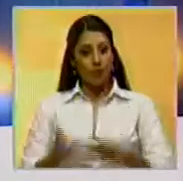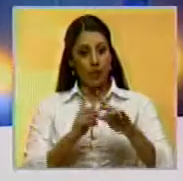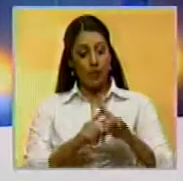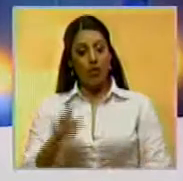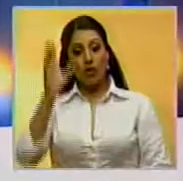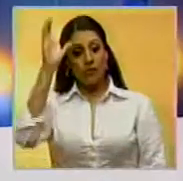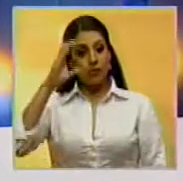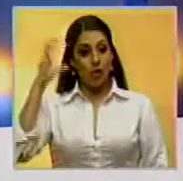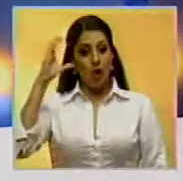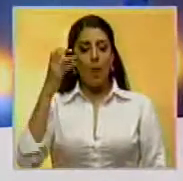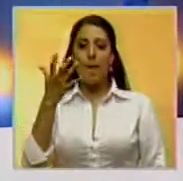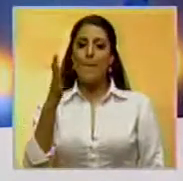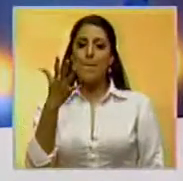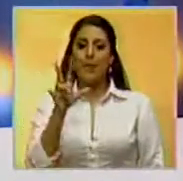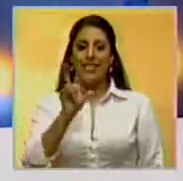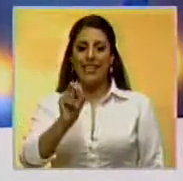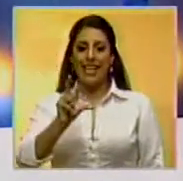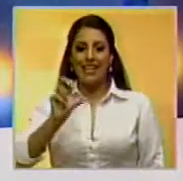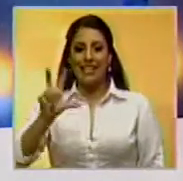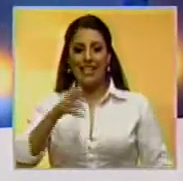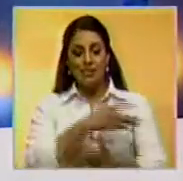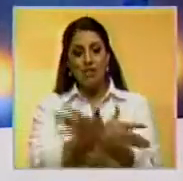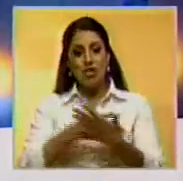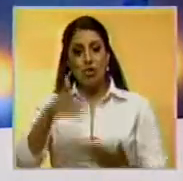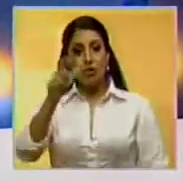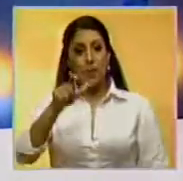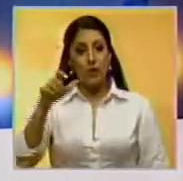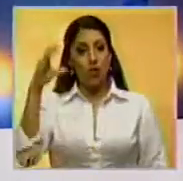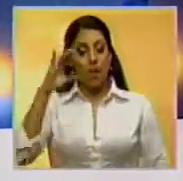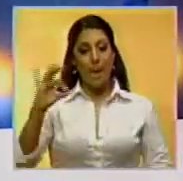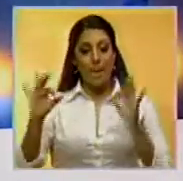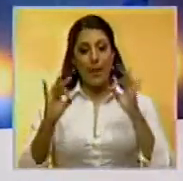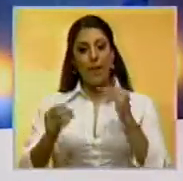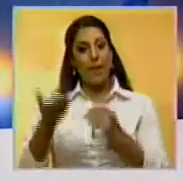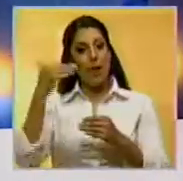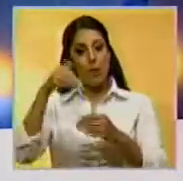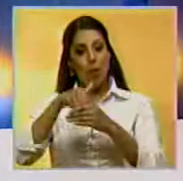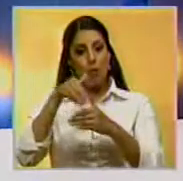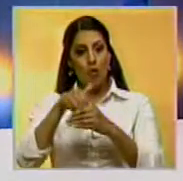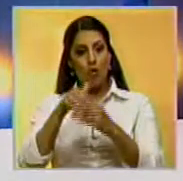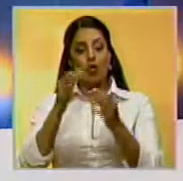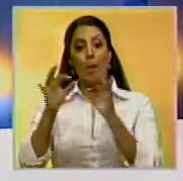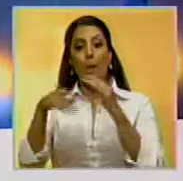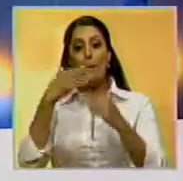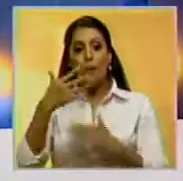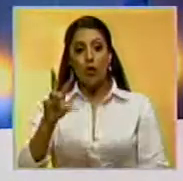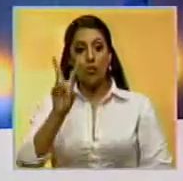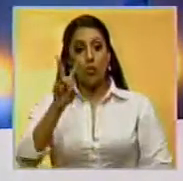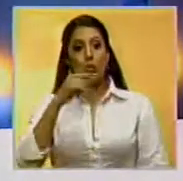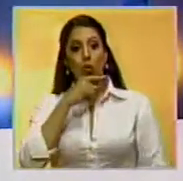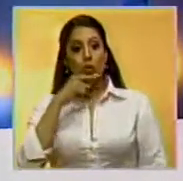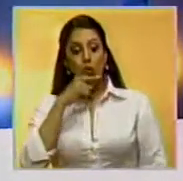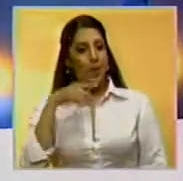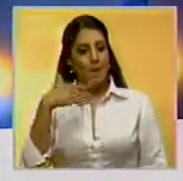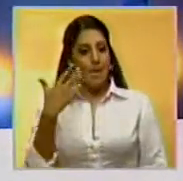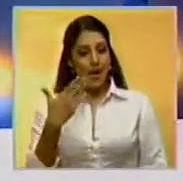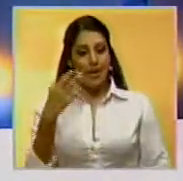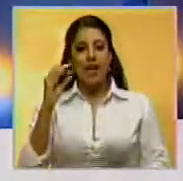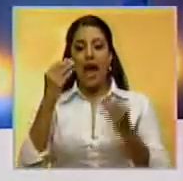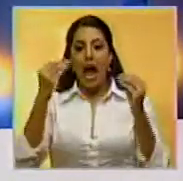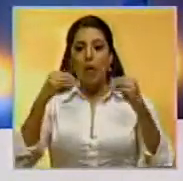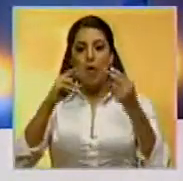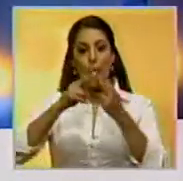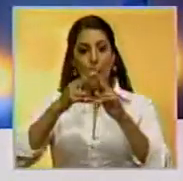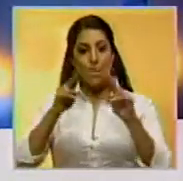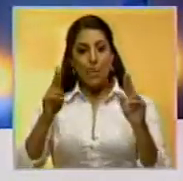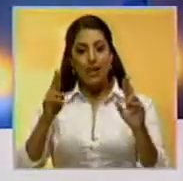En Colombia, al menos 33 millones de colombianos se preparan para votar en el plebiscito el próximo 2 de octubre para refrendar los acuerdos